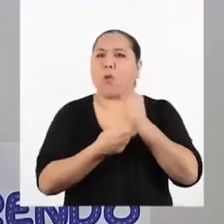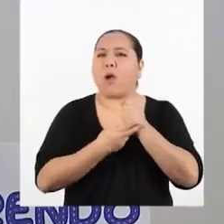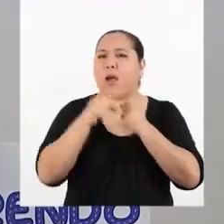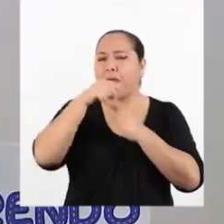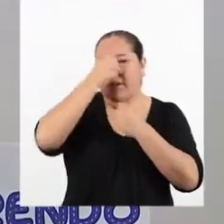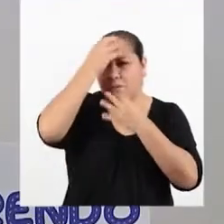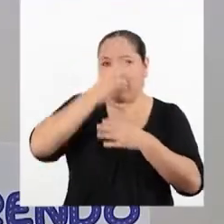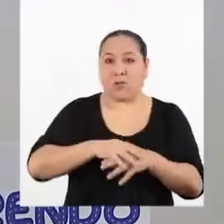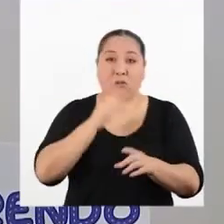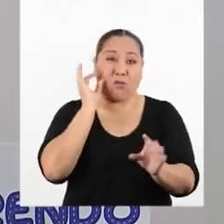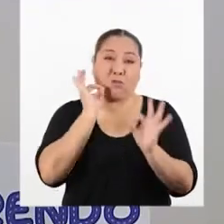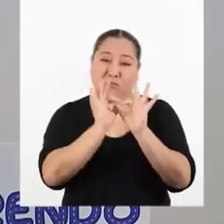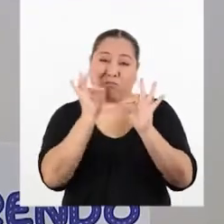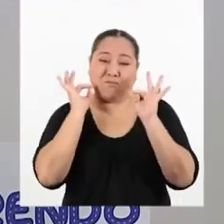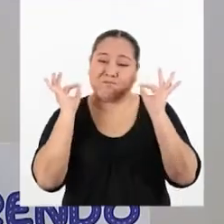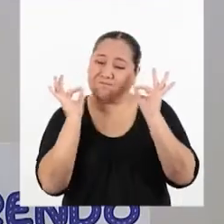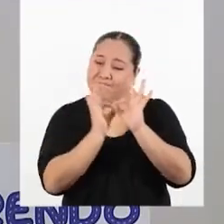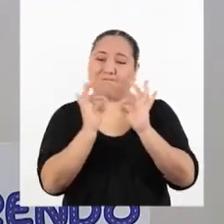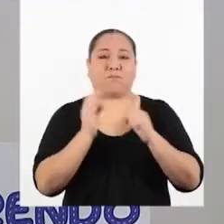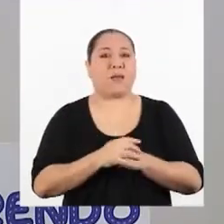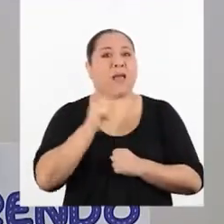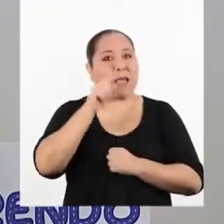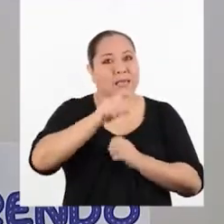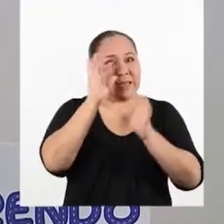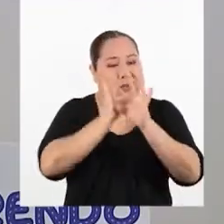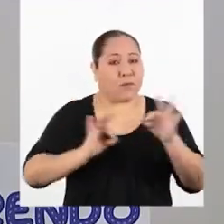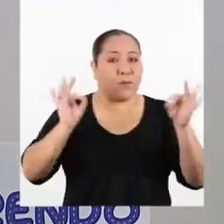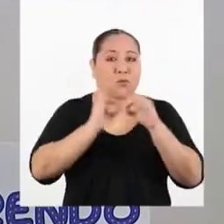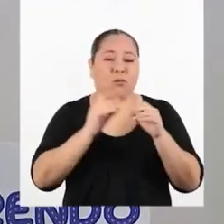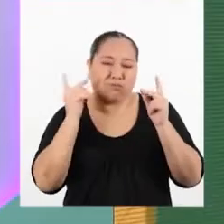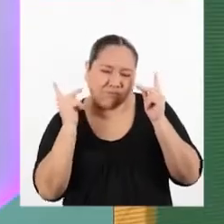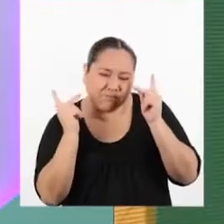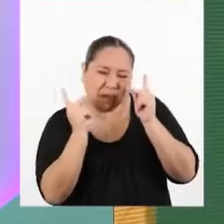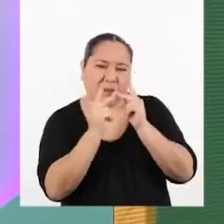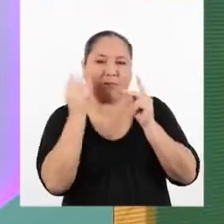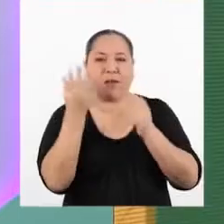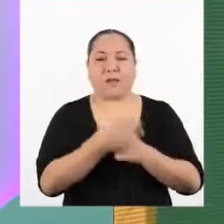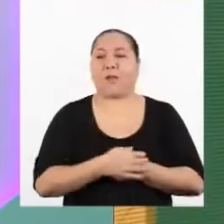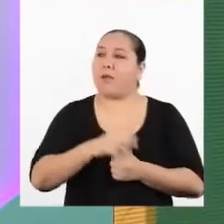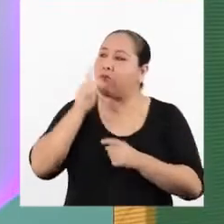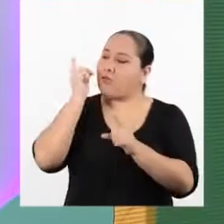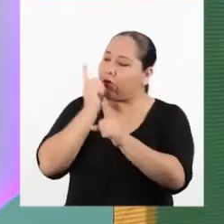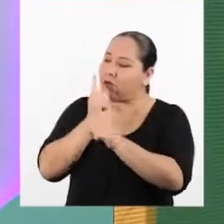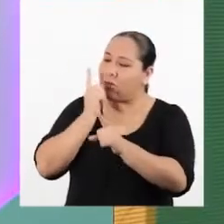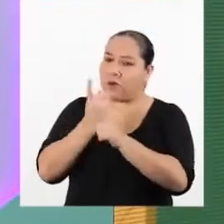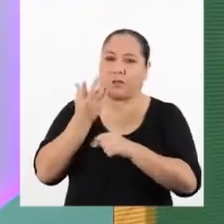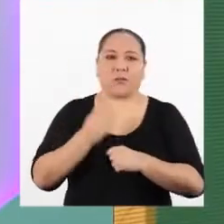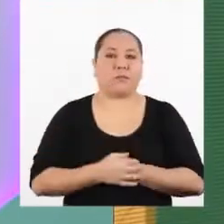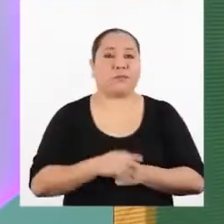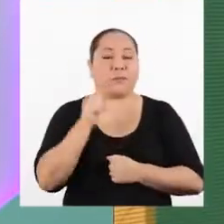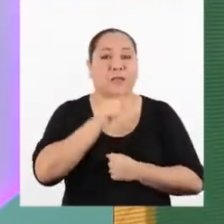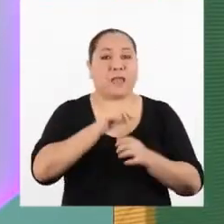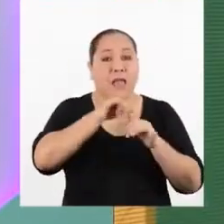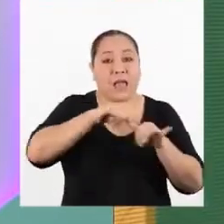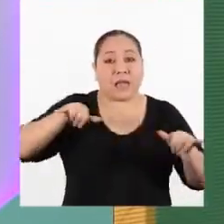Con exactitud. Esa es la clave. La exactitud. Efectivamente. Y las medidas que se hacen